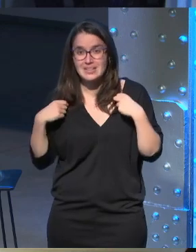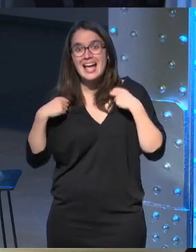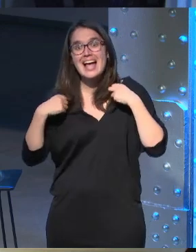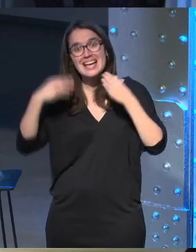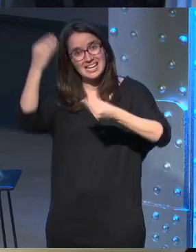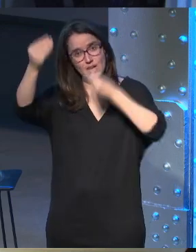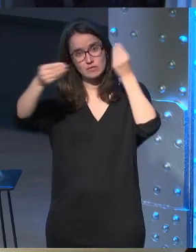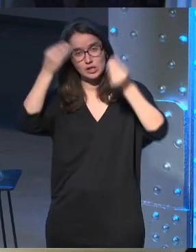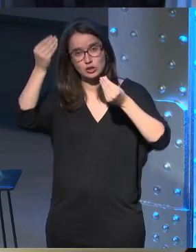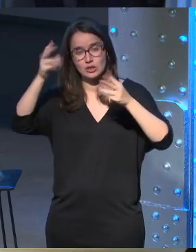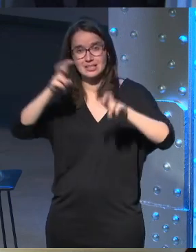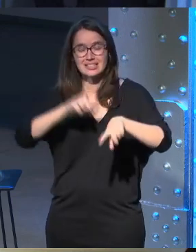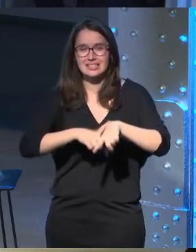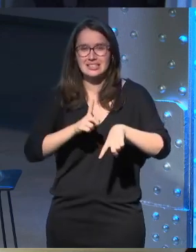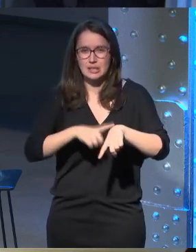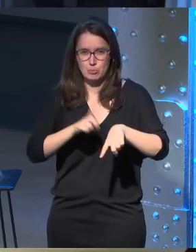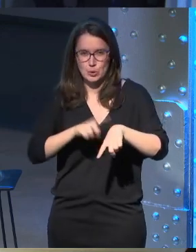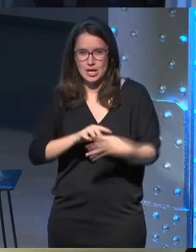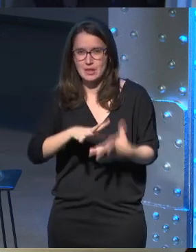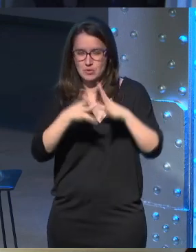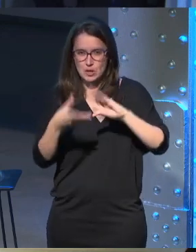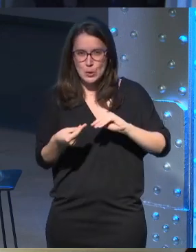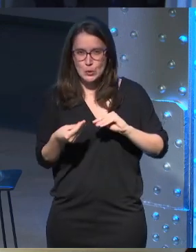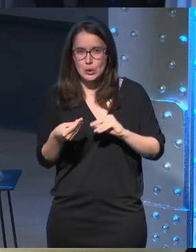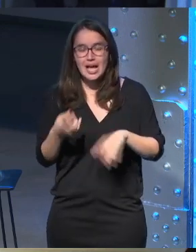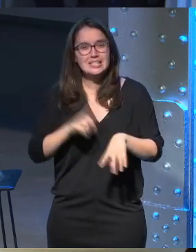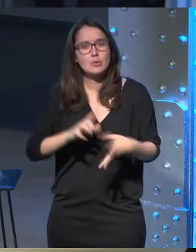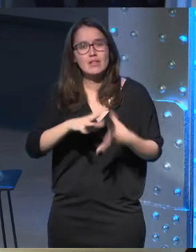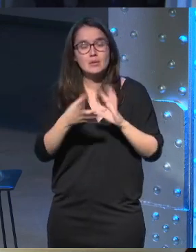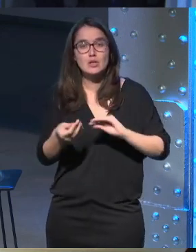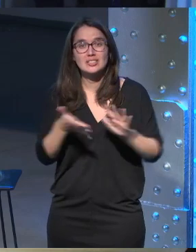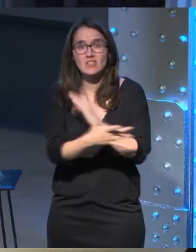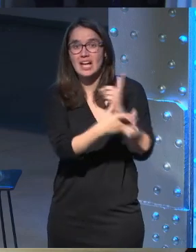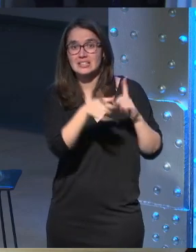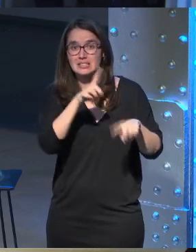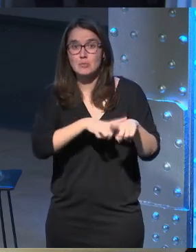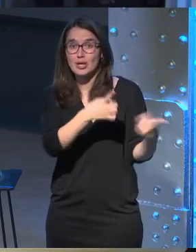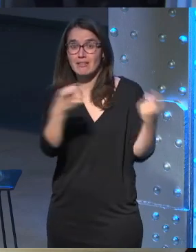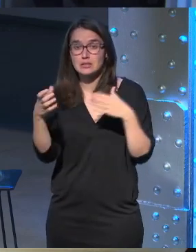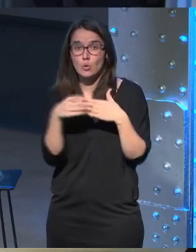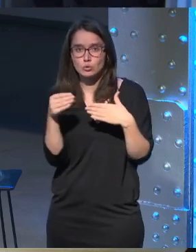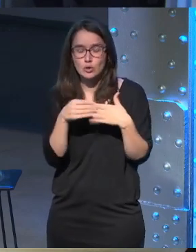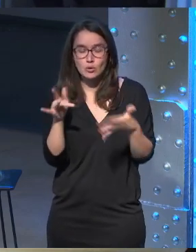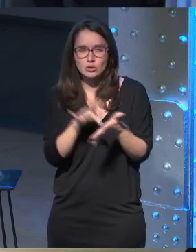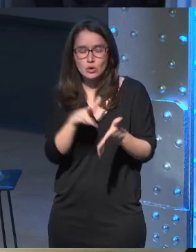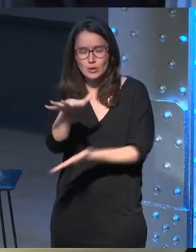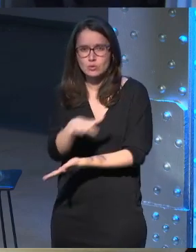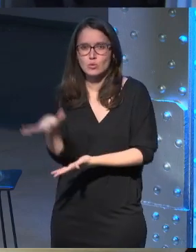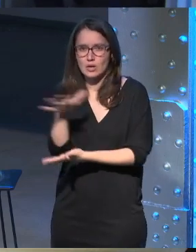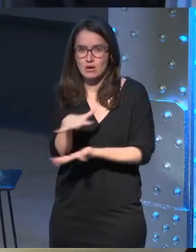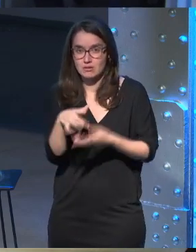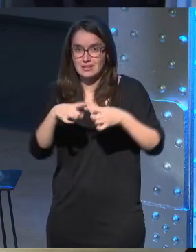reflexiona sobre el tiempo de aclimatación el tiempo de aclimatación es el tiempo que necesita el usuario cuando se encuentra en un lugar